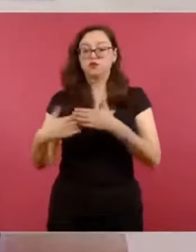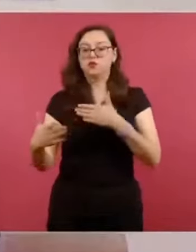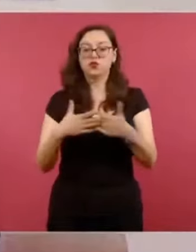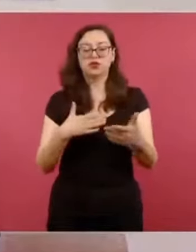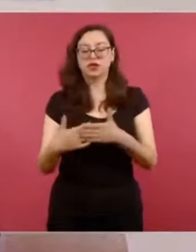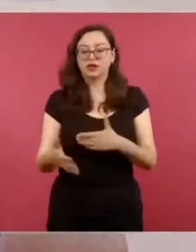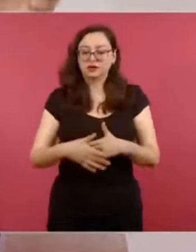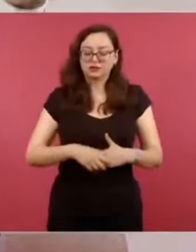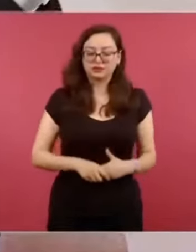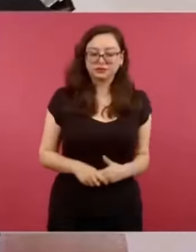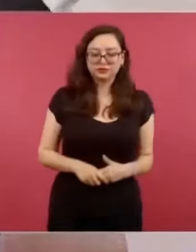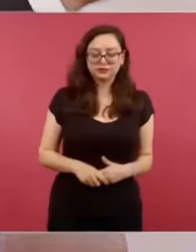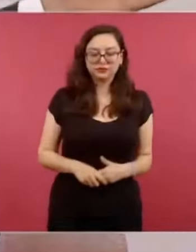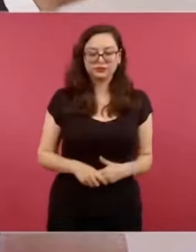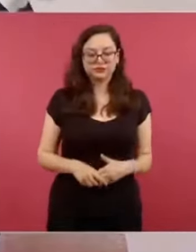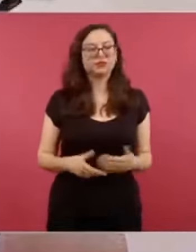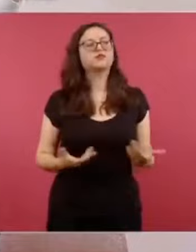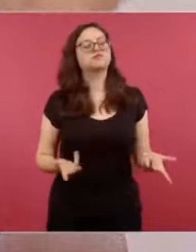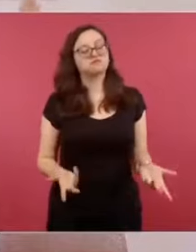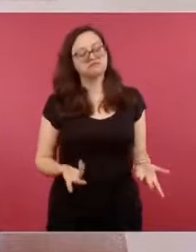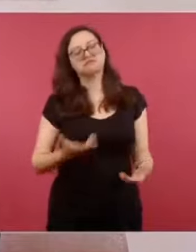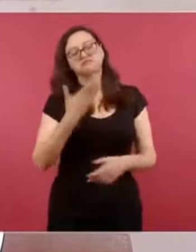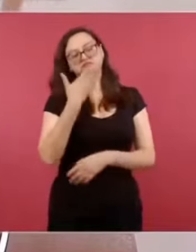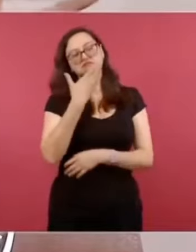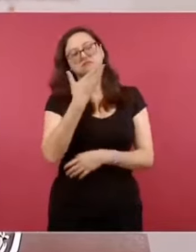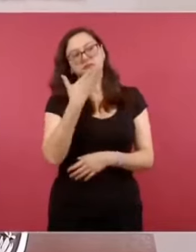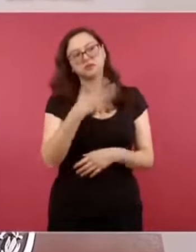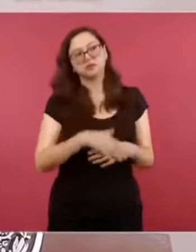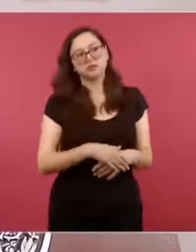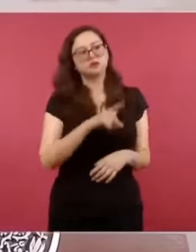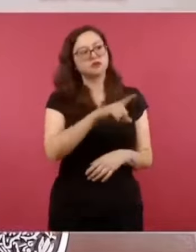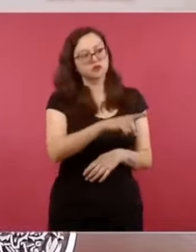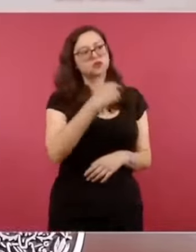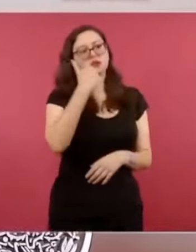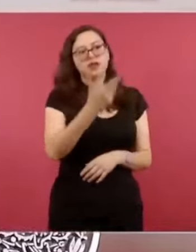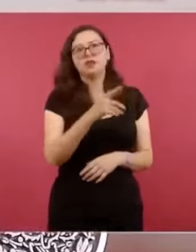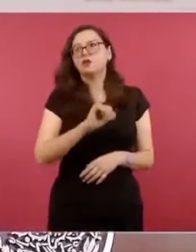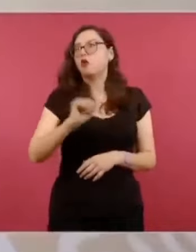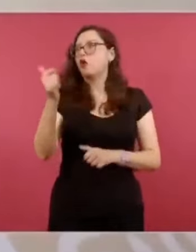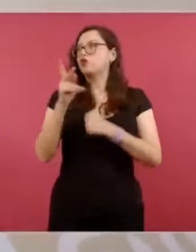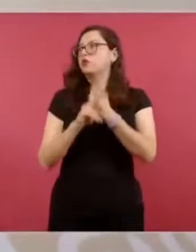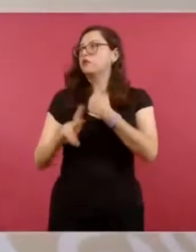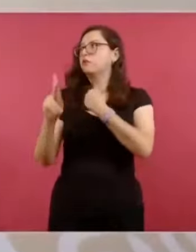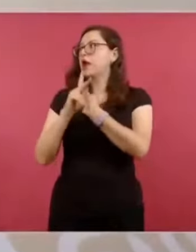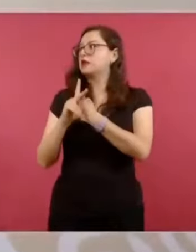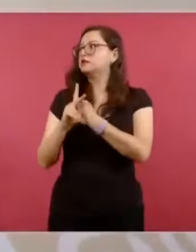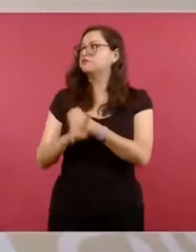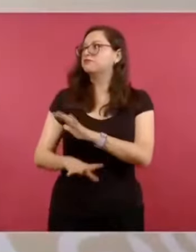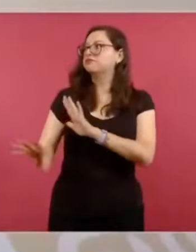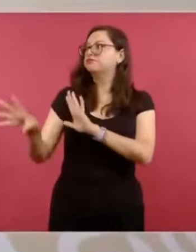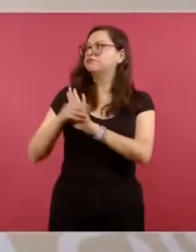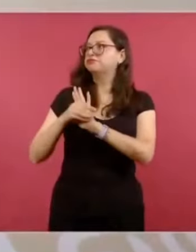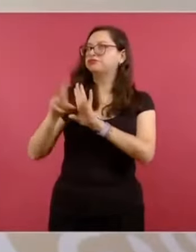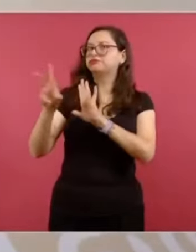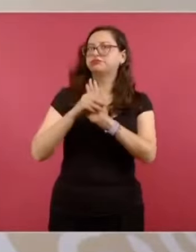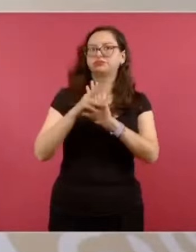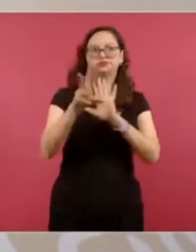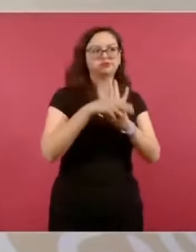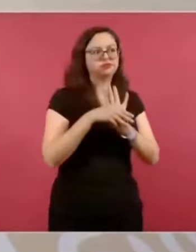Bueno, ¿y por qué no copiaban lo del estado de bienestar,